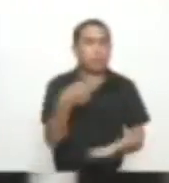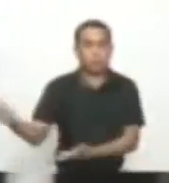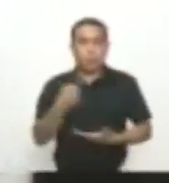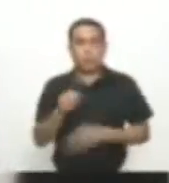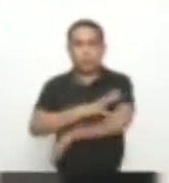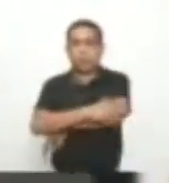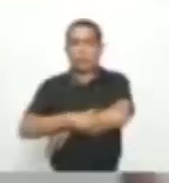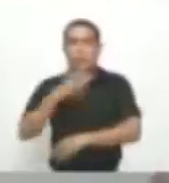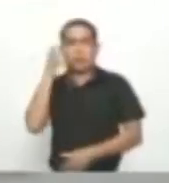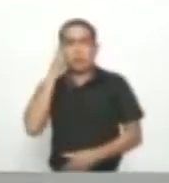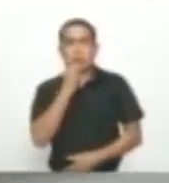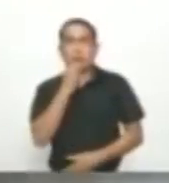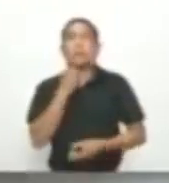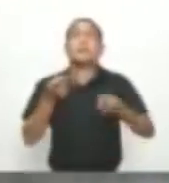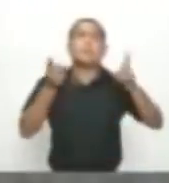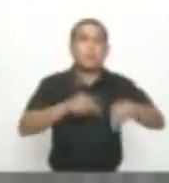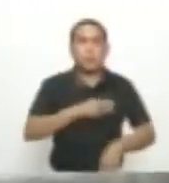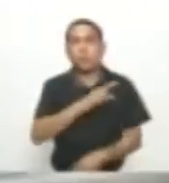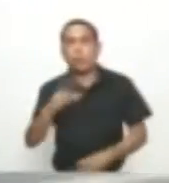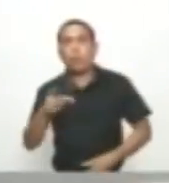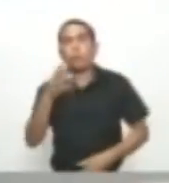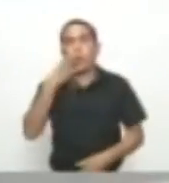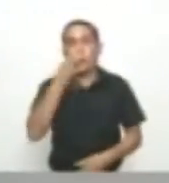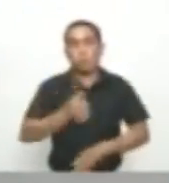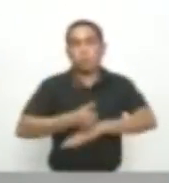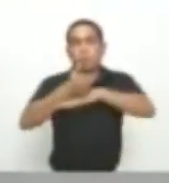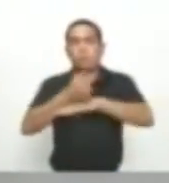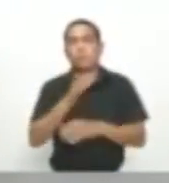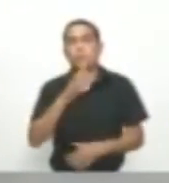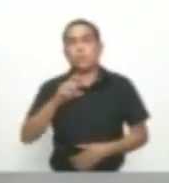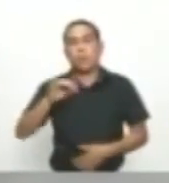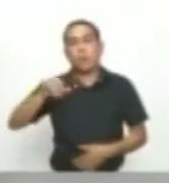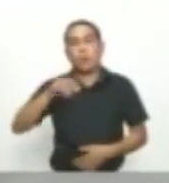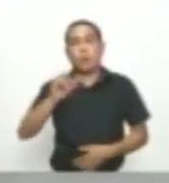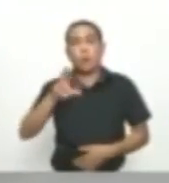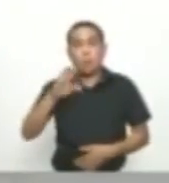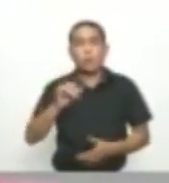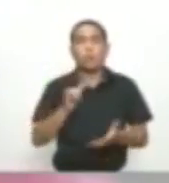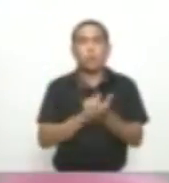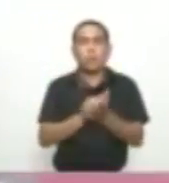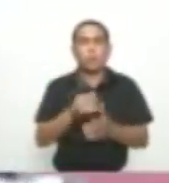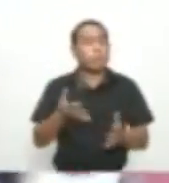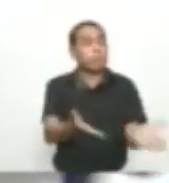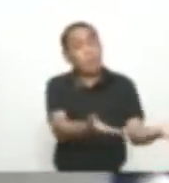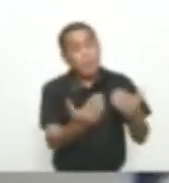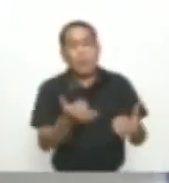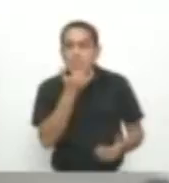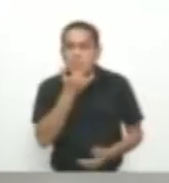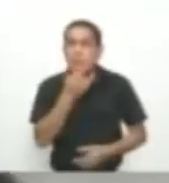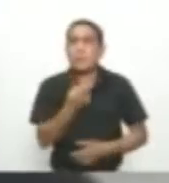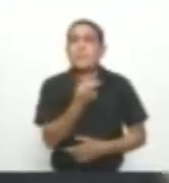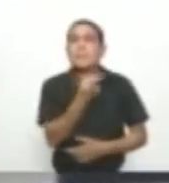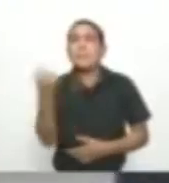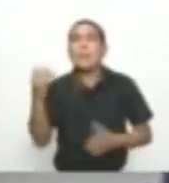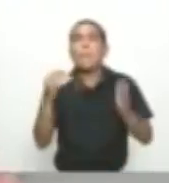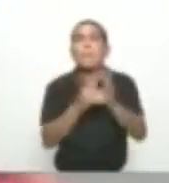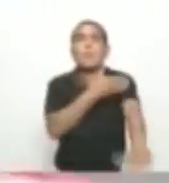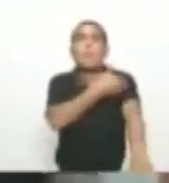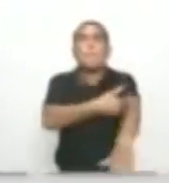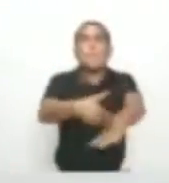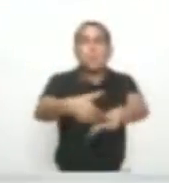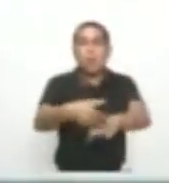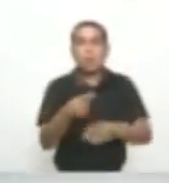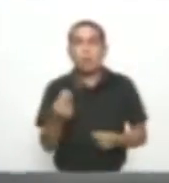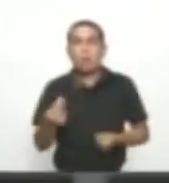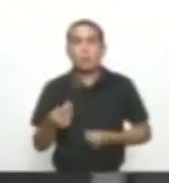Una vez fue asesinado El director De la regional De regalías Jairo Zapa Para que se determinara Que pasó Con más de 100 mil Millones de pesos